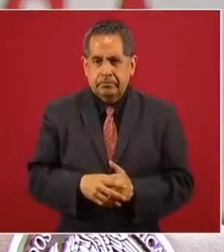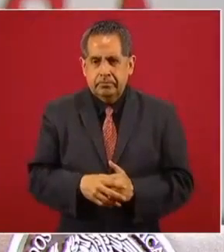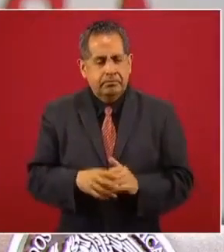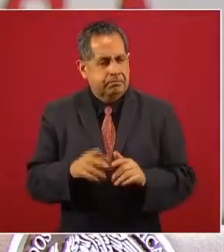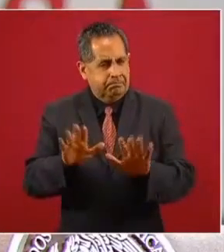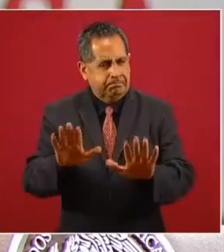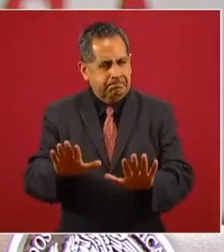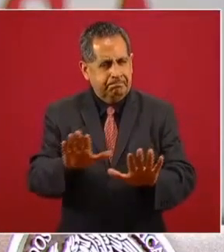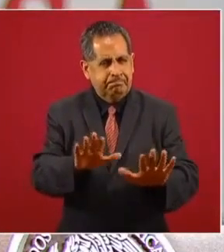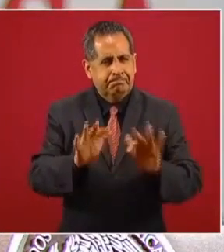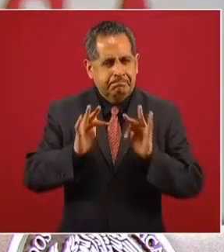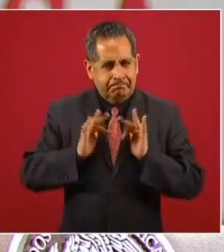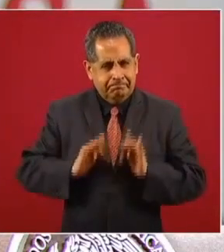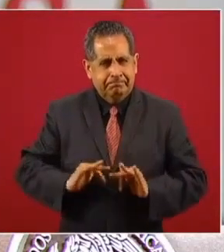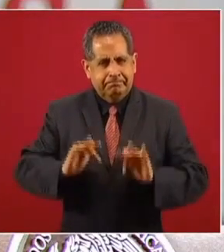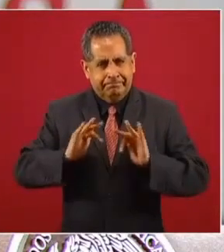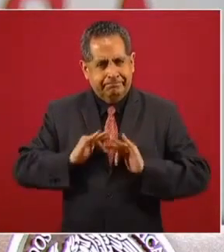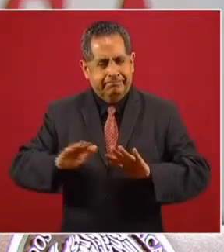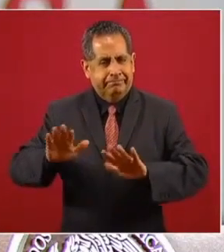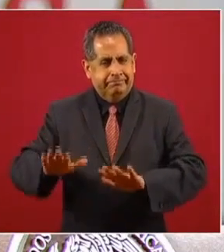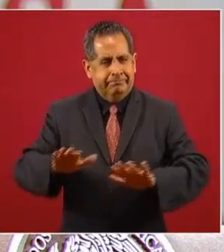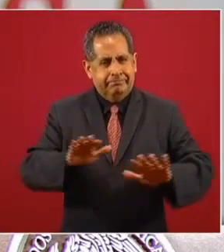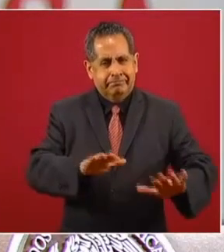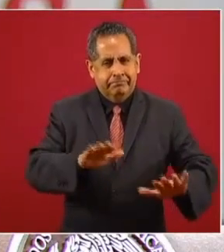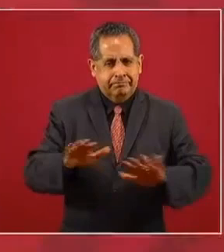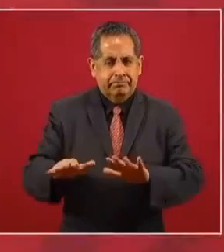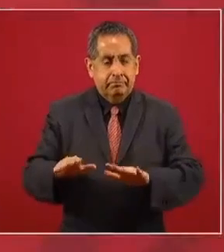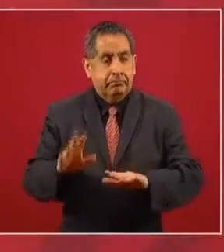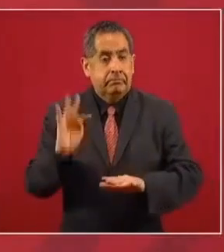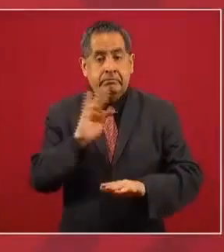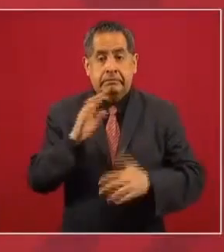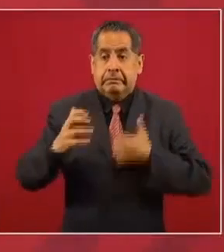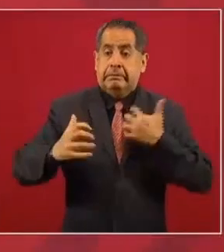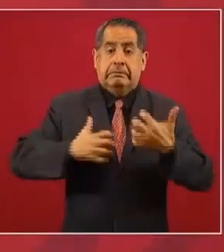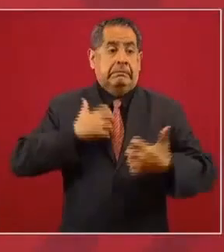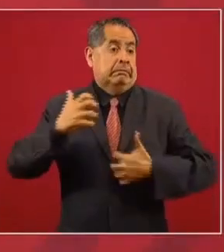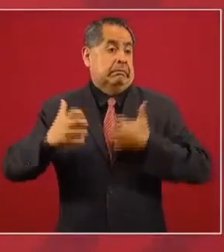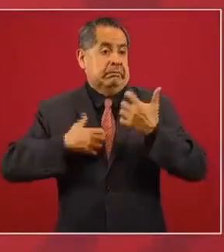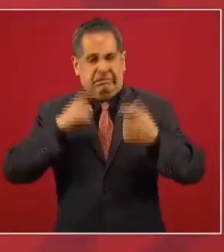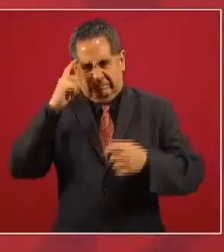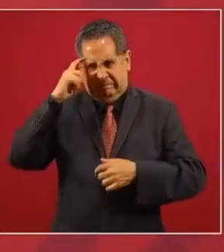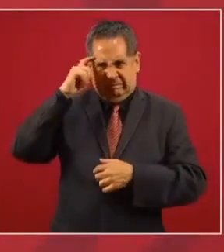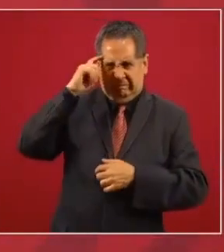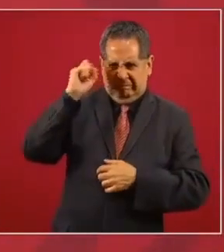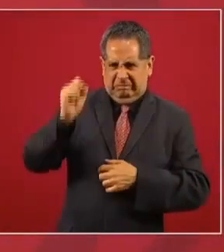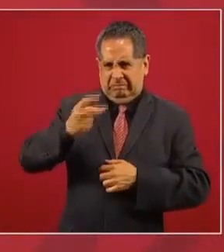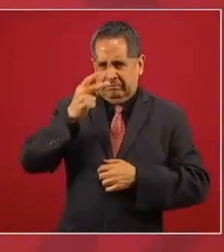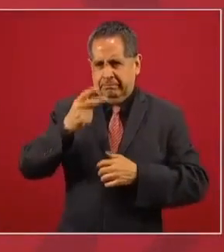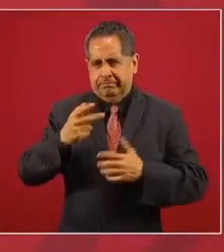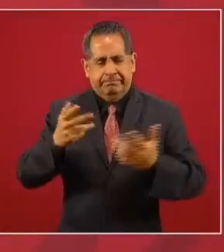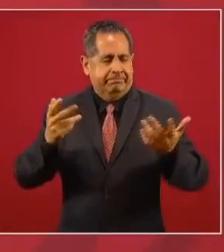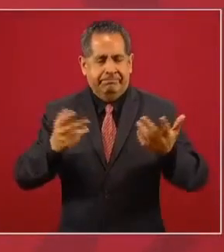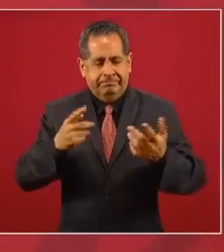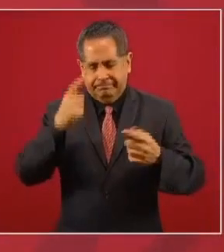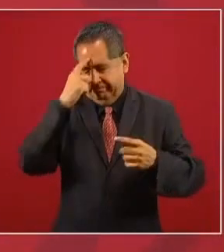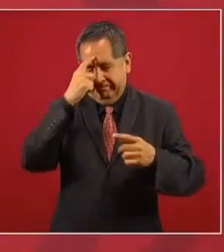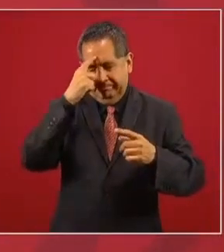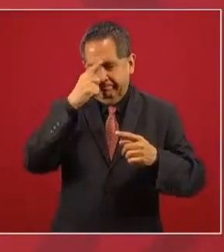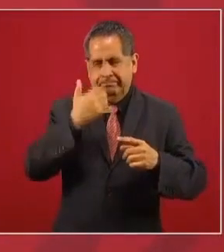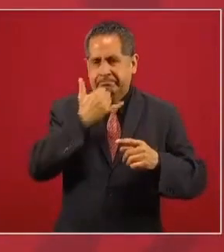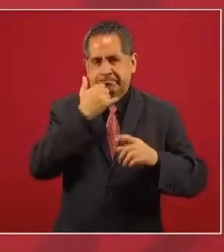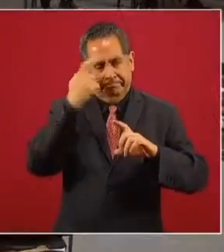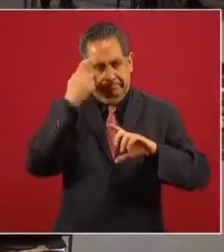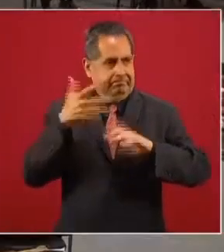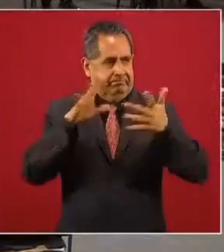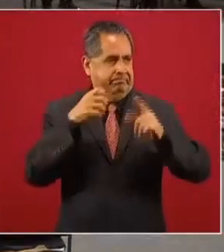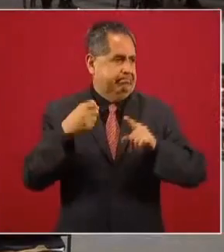que tranquilizarse, porque cuando uno está enojado se pierde la cabeza, o